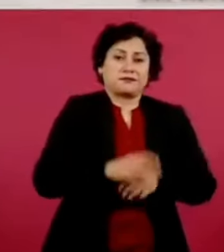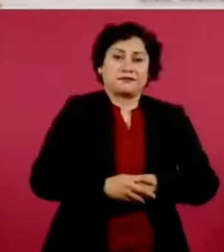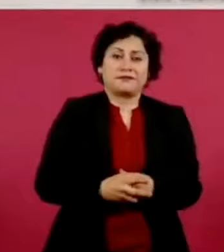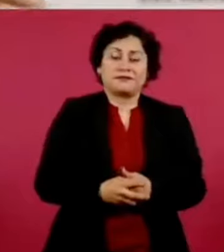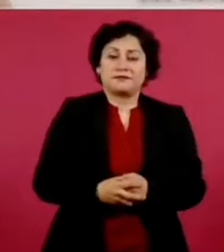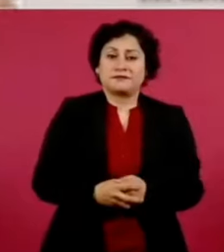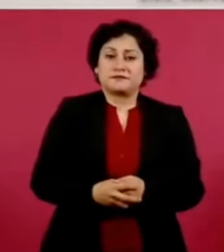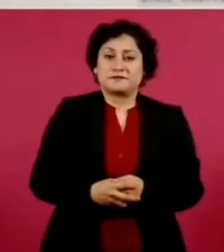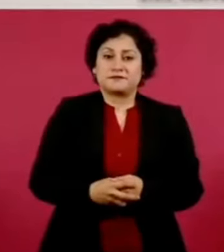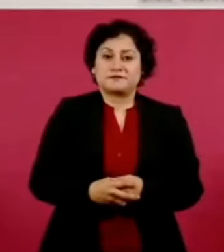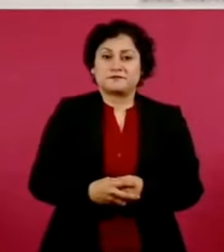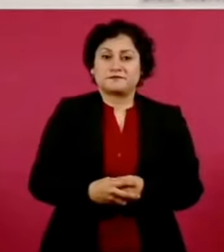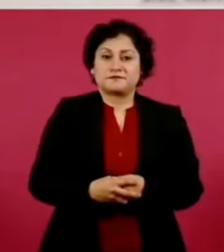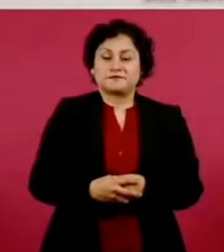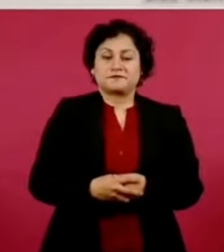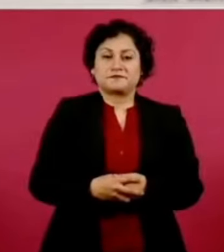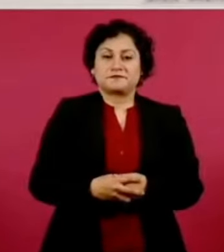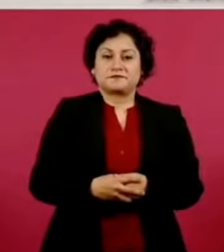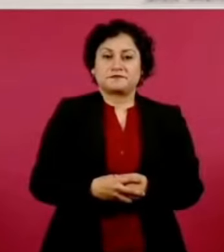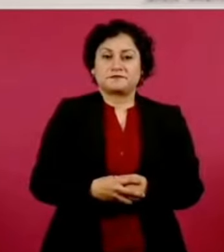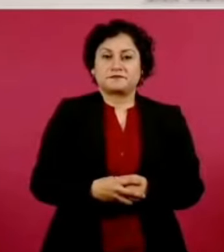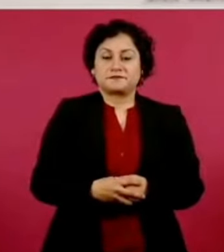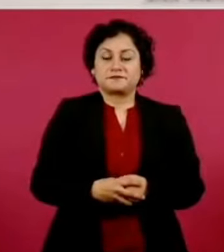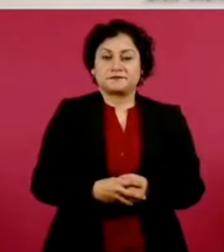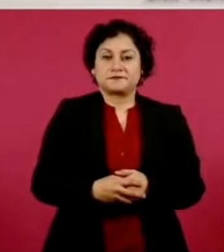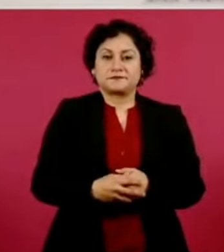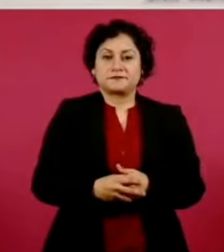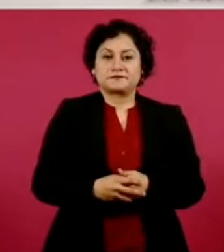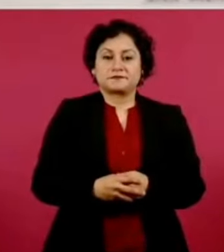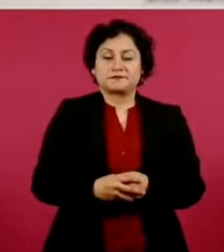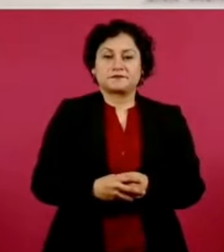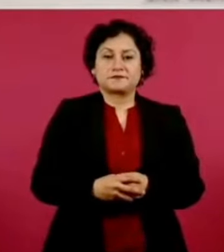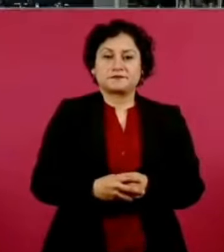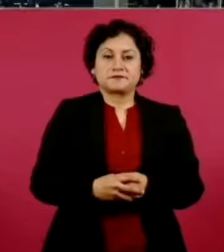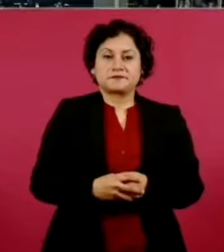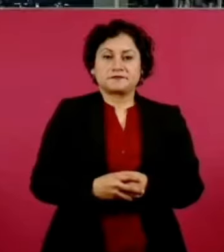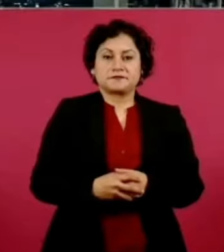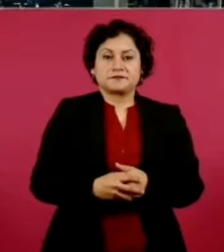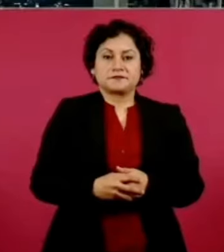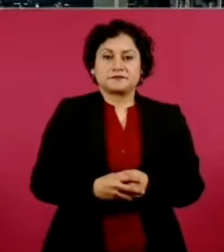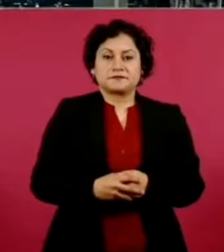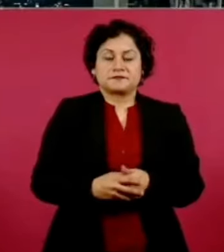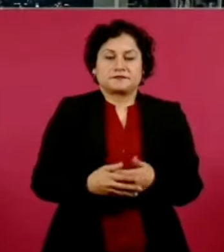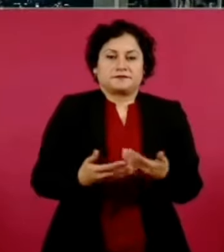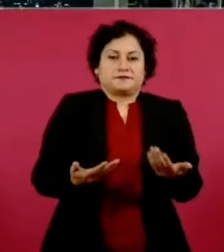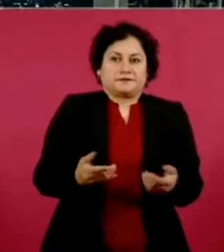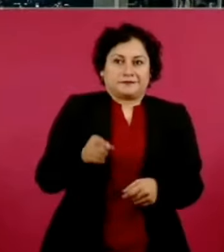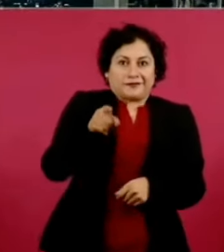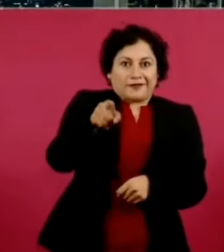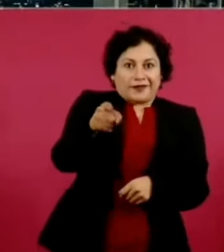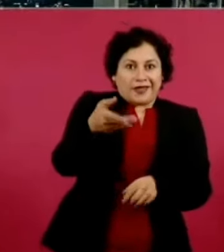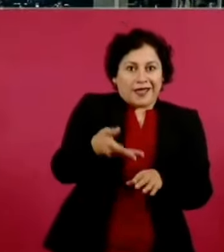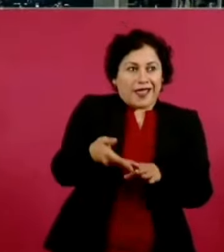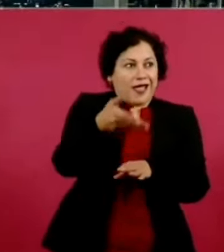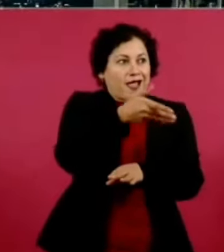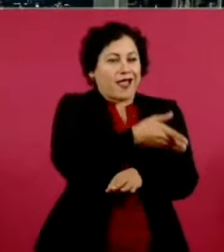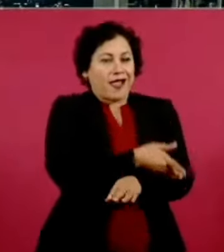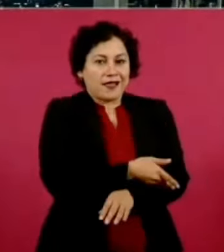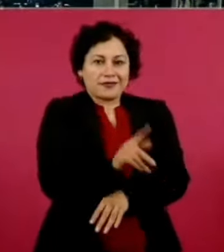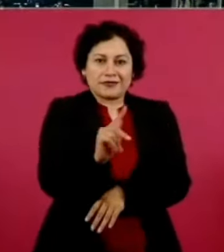hacía montajes en Televisa